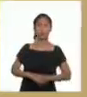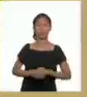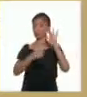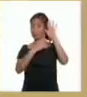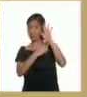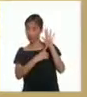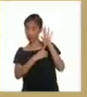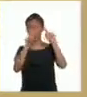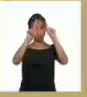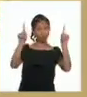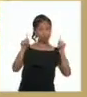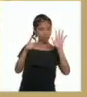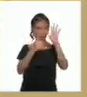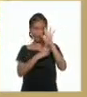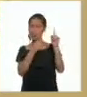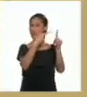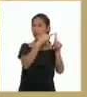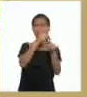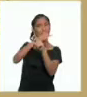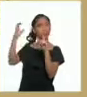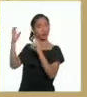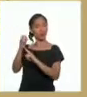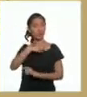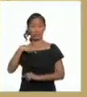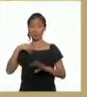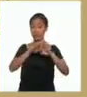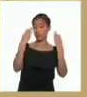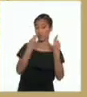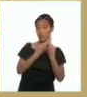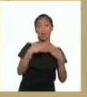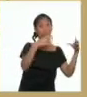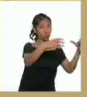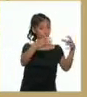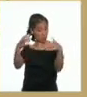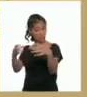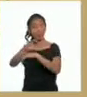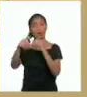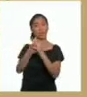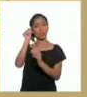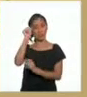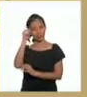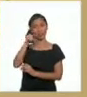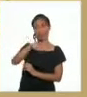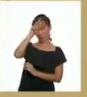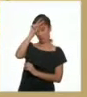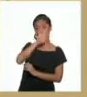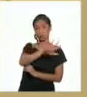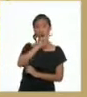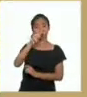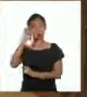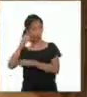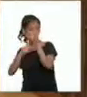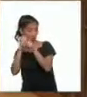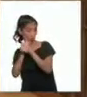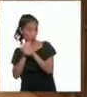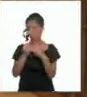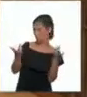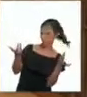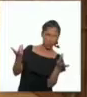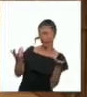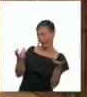presentar un mural sobre la diversidad cultural de nuestra familia y comunidad para celebrar el bicentenario wow